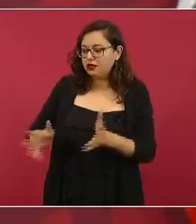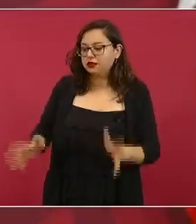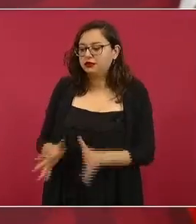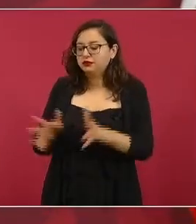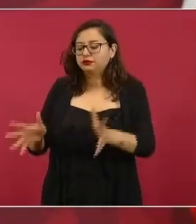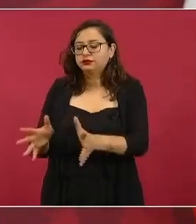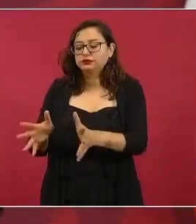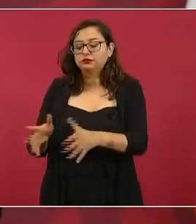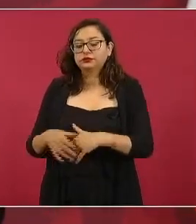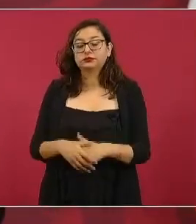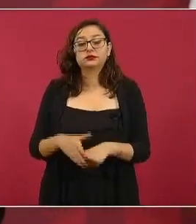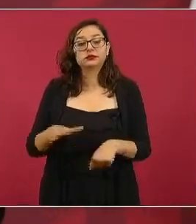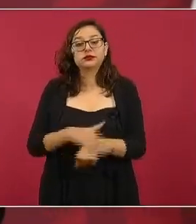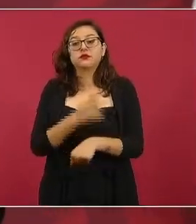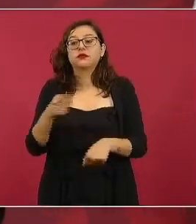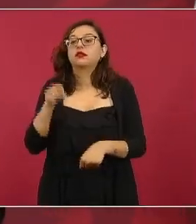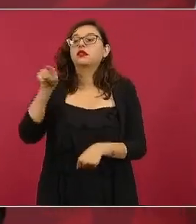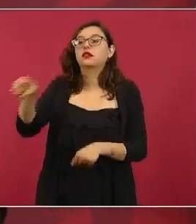grava